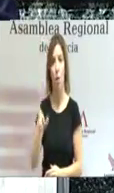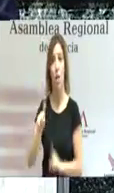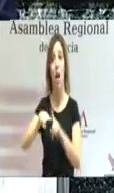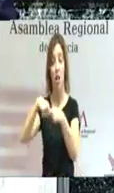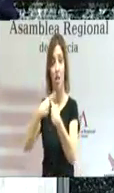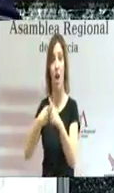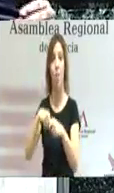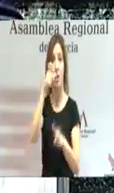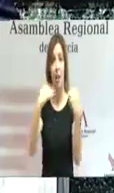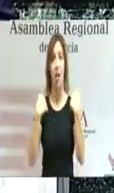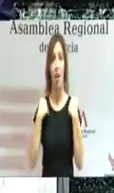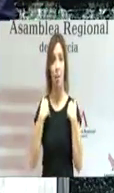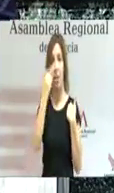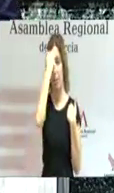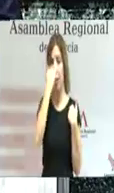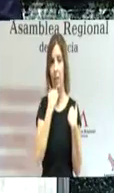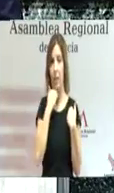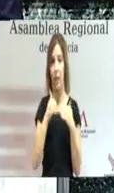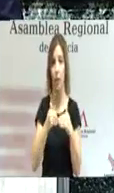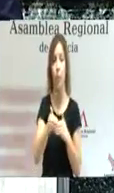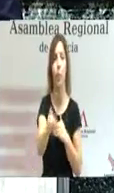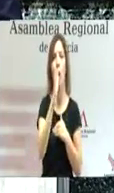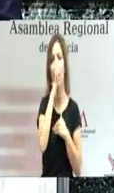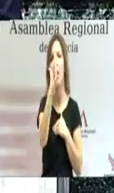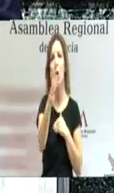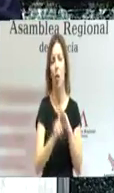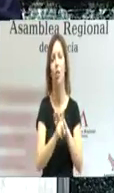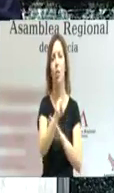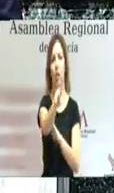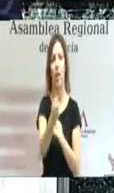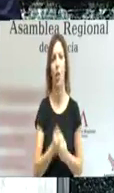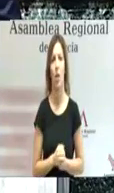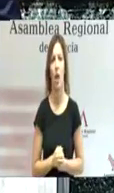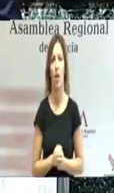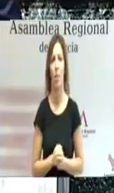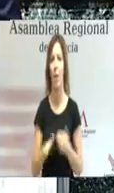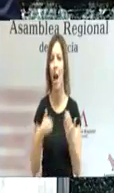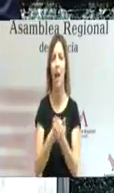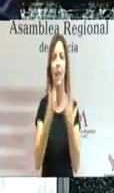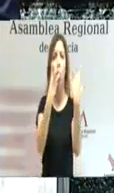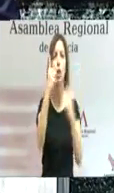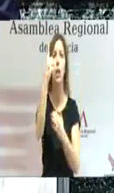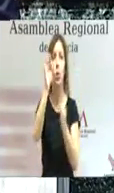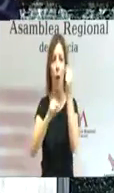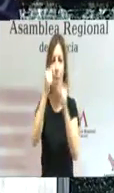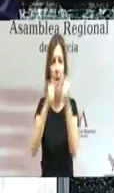familias, que se desarrollará a lo largo de los próximos cinco años. Hasta 81 medidas,